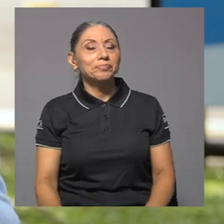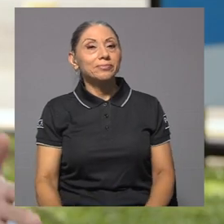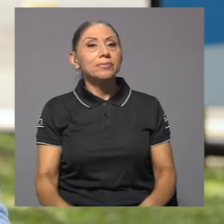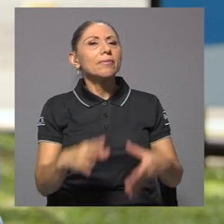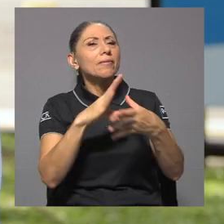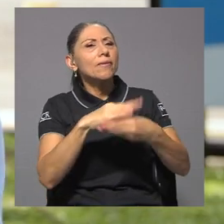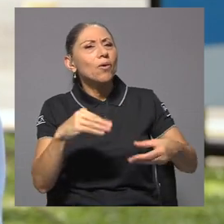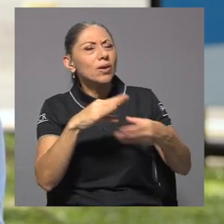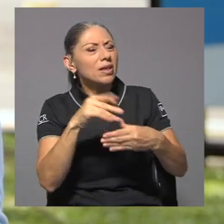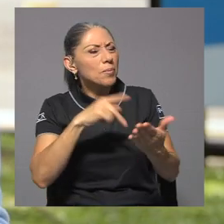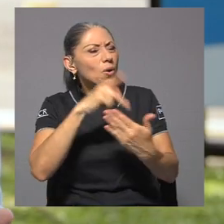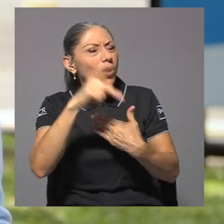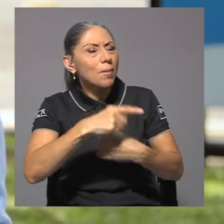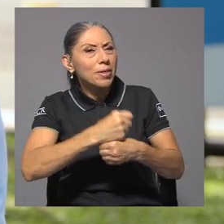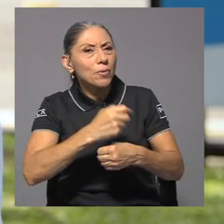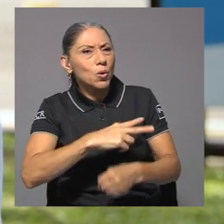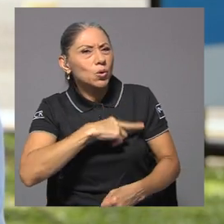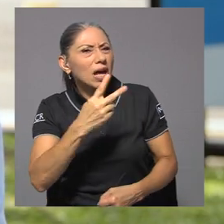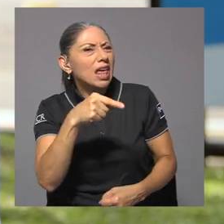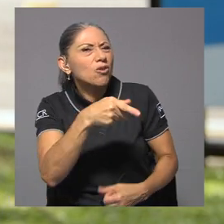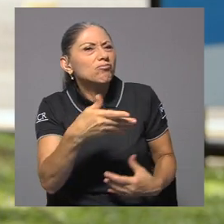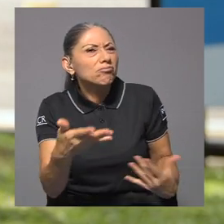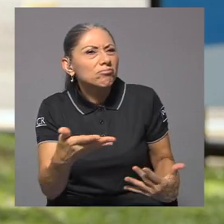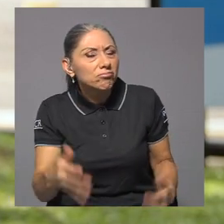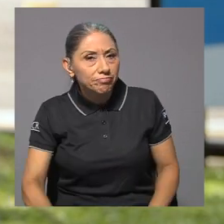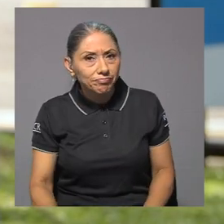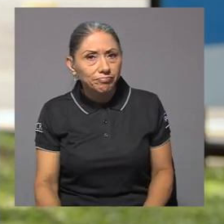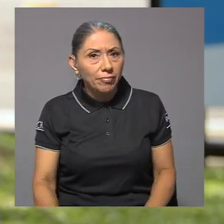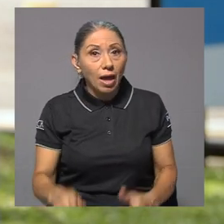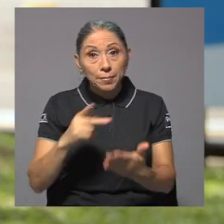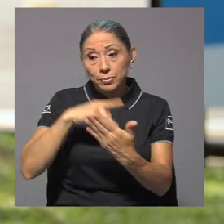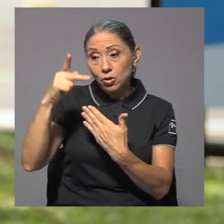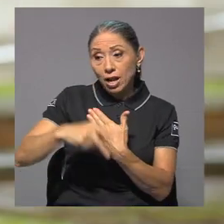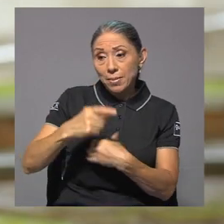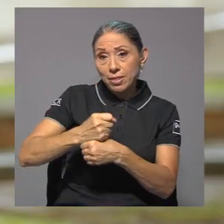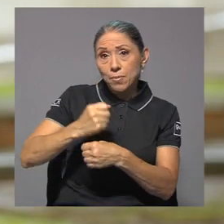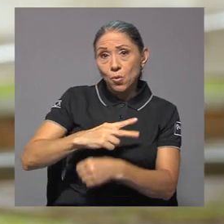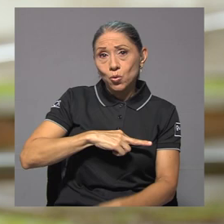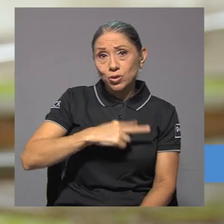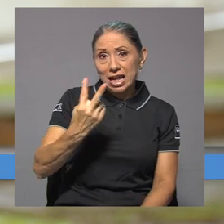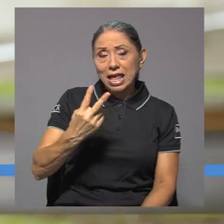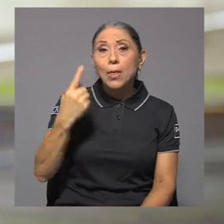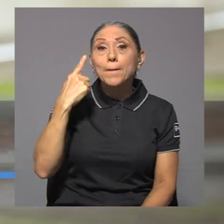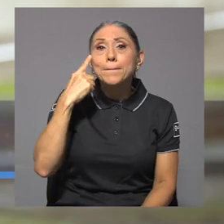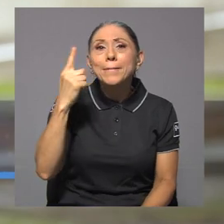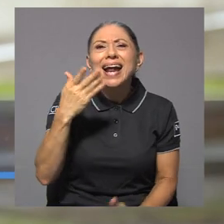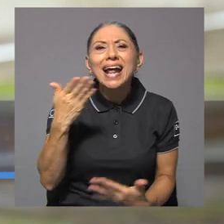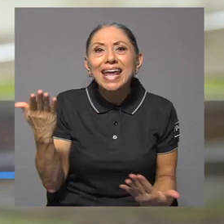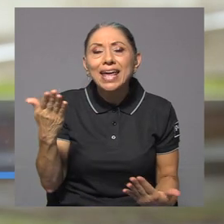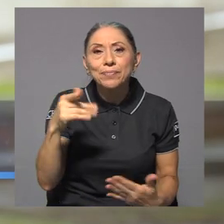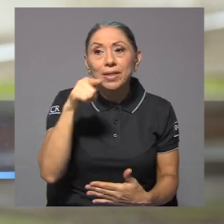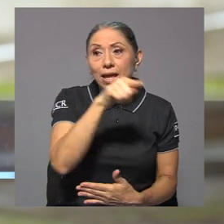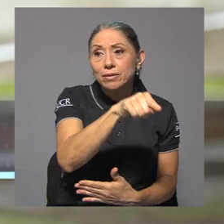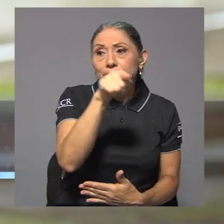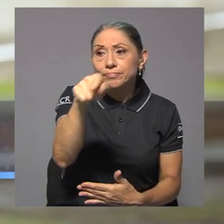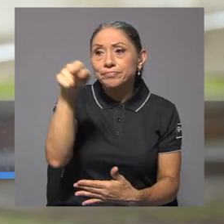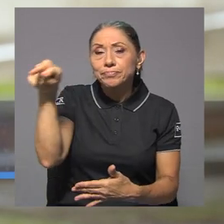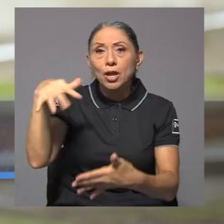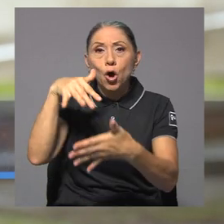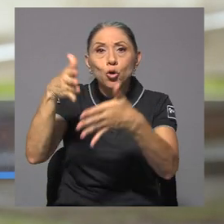Tal vez si nos cuenta en qué consiste el programa de voluntariado. Bueno, el programa de voluntariado es un espacio que le permite a los estudiantes